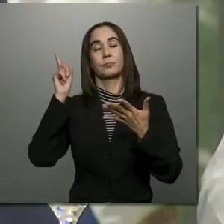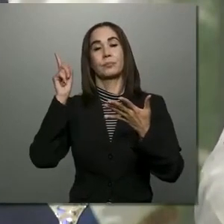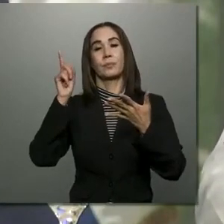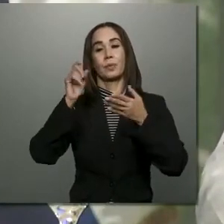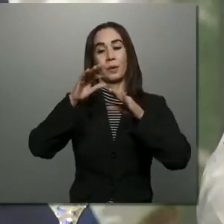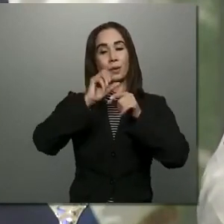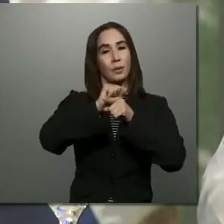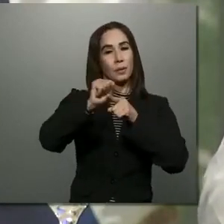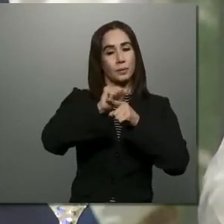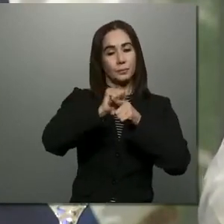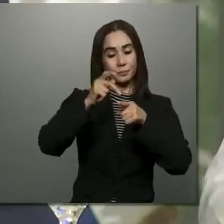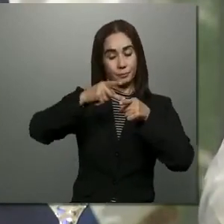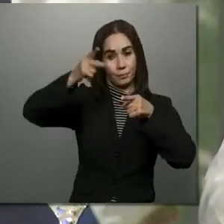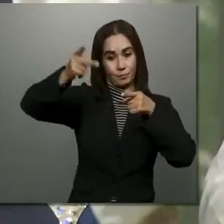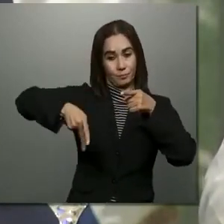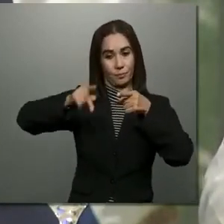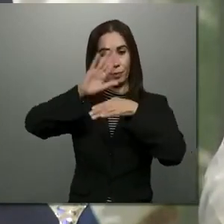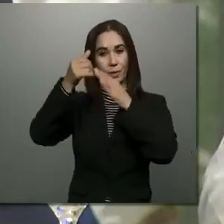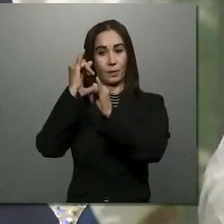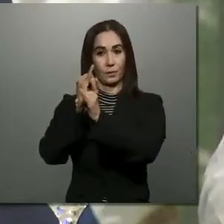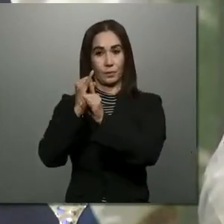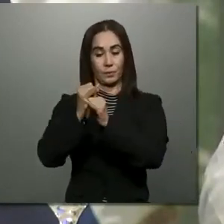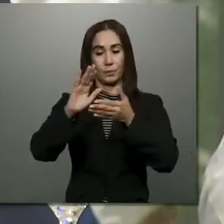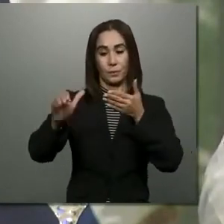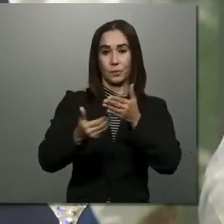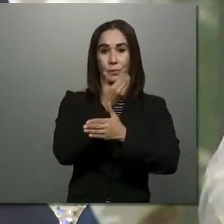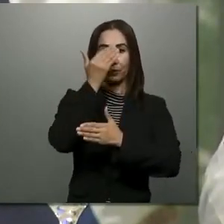capacitar a su personal en una nueva doctrina,